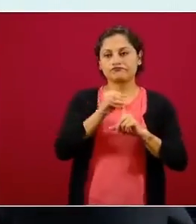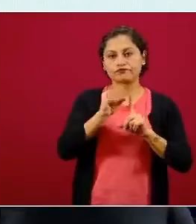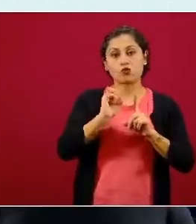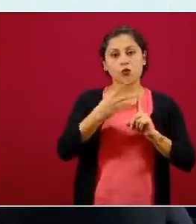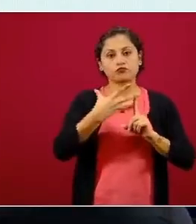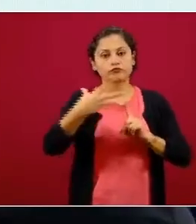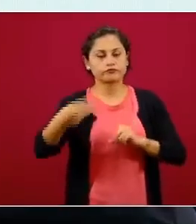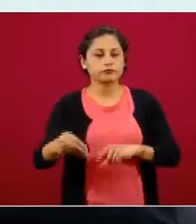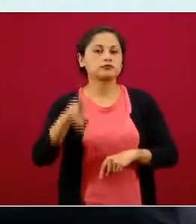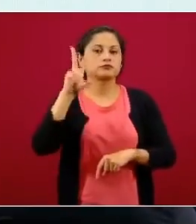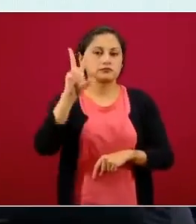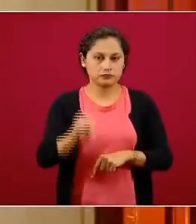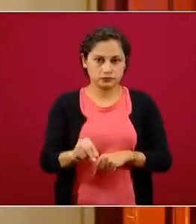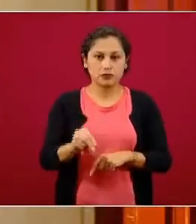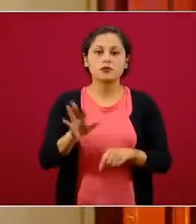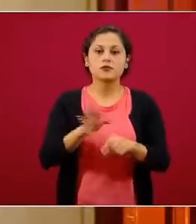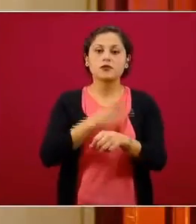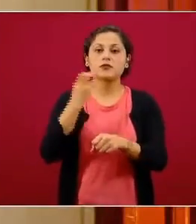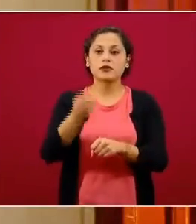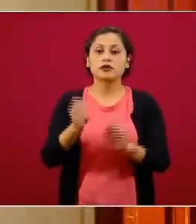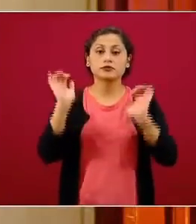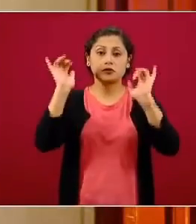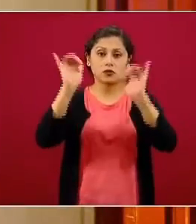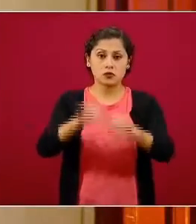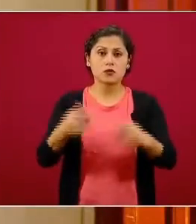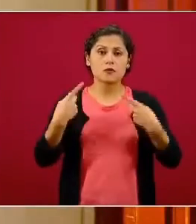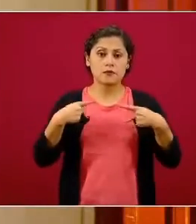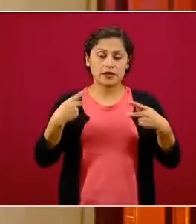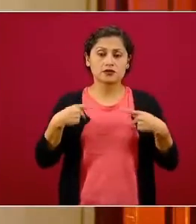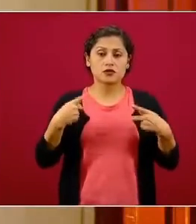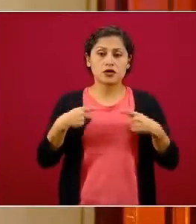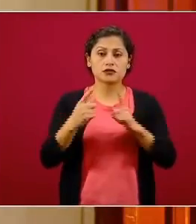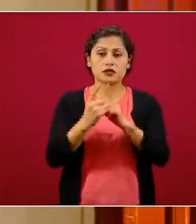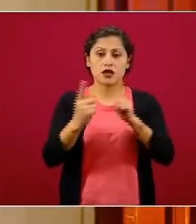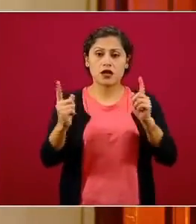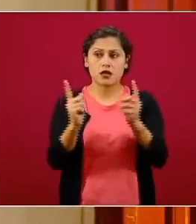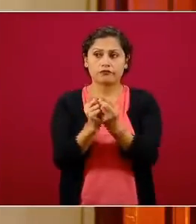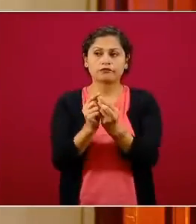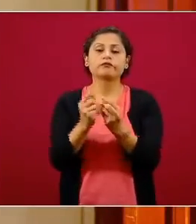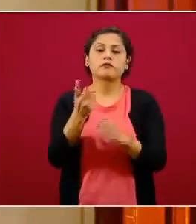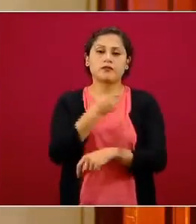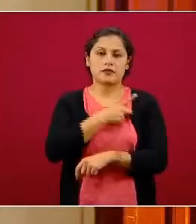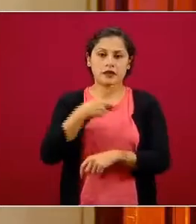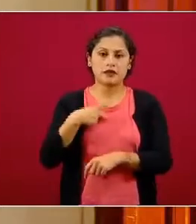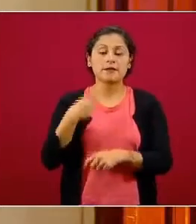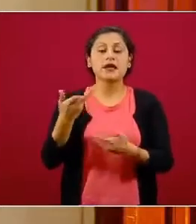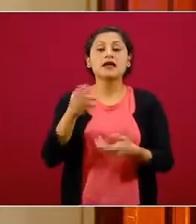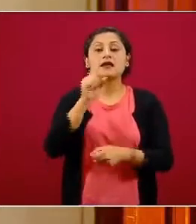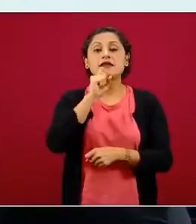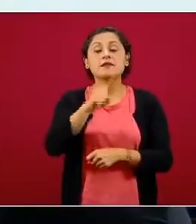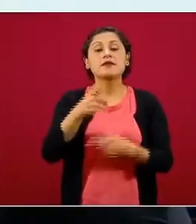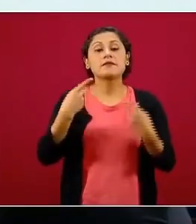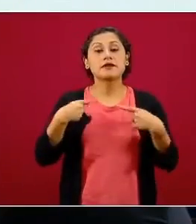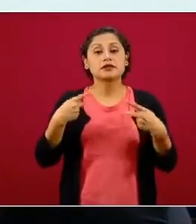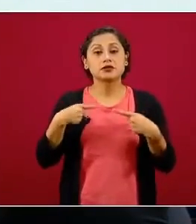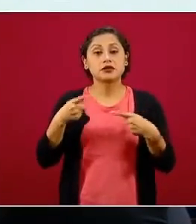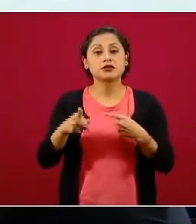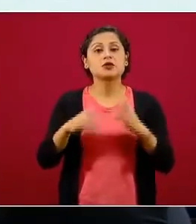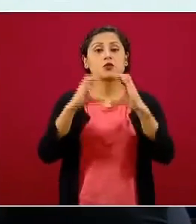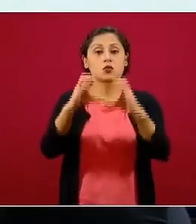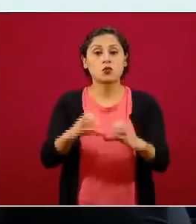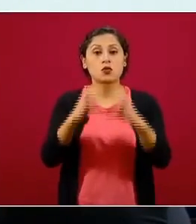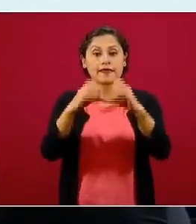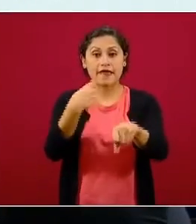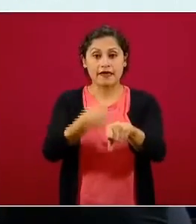tanto un incremento en la cantidad de personas que enferman y por ende un incremento en las personas que pueden agravarse y requerir